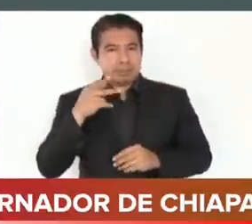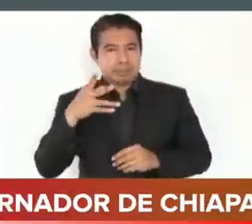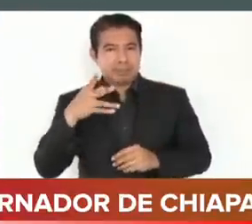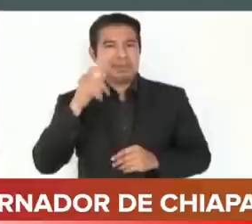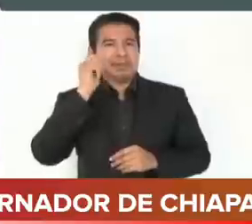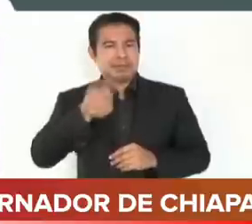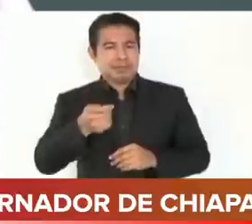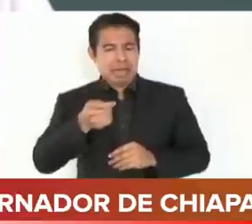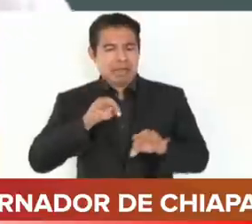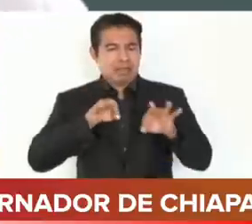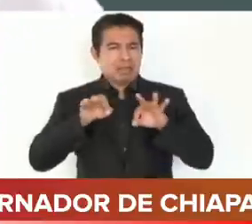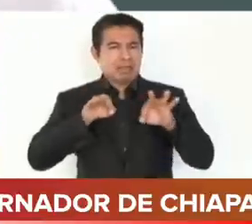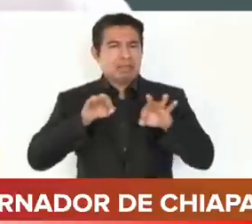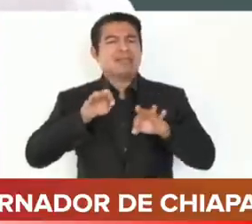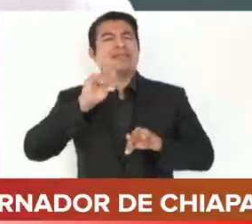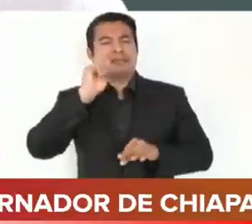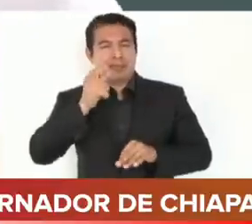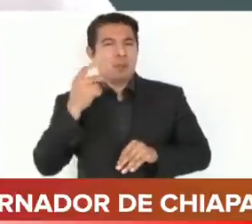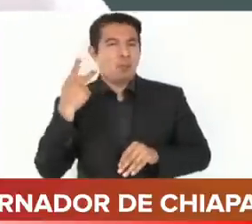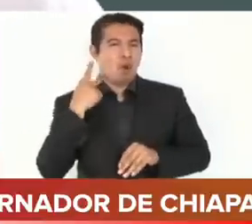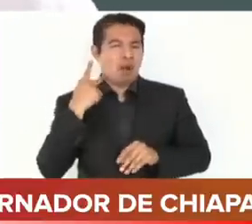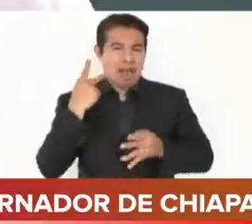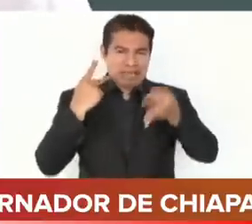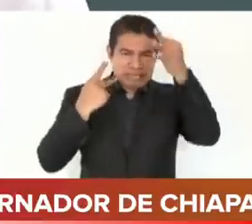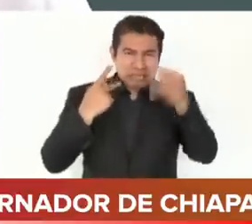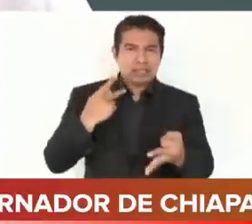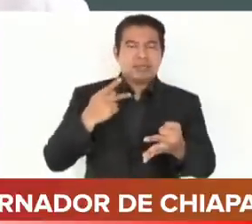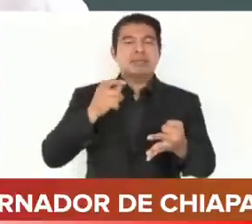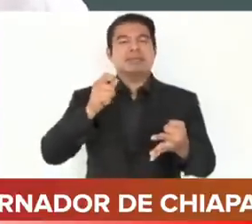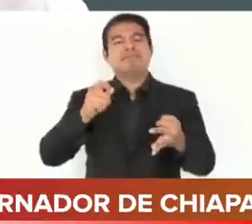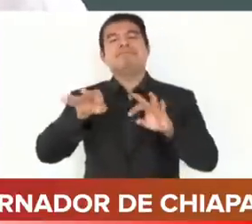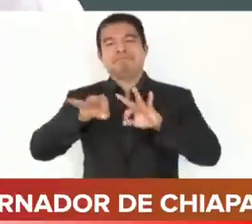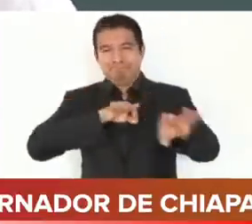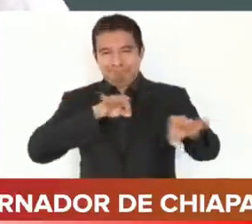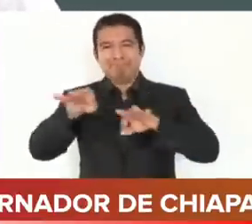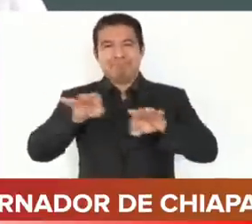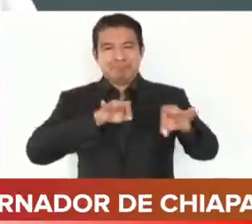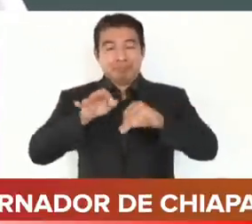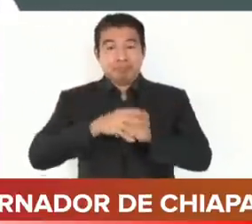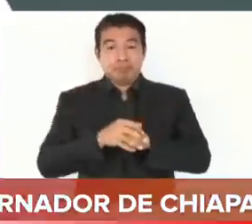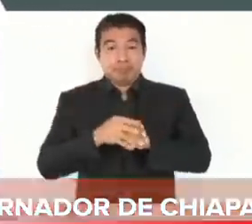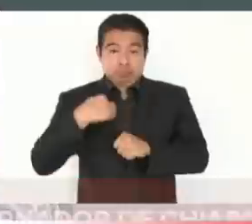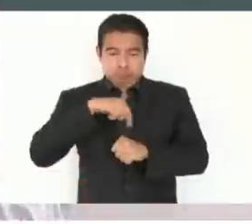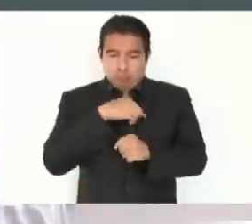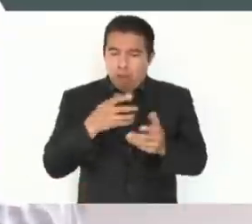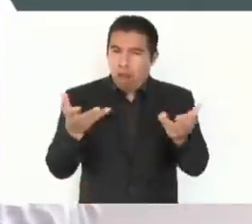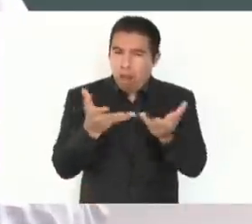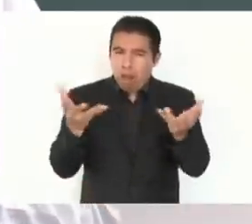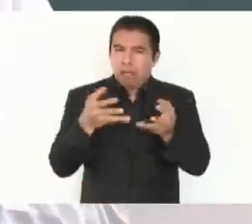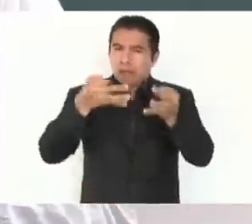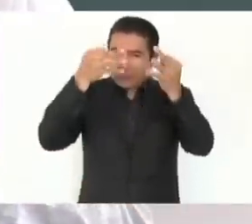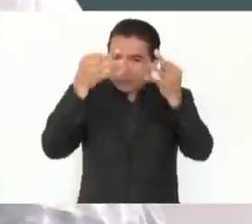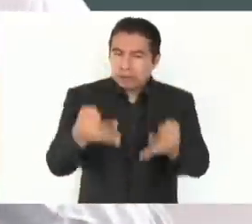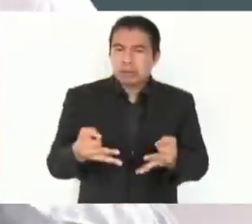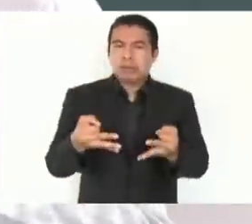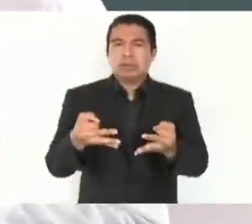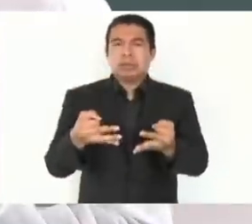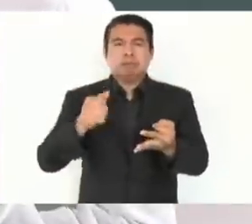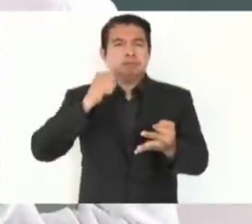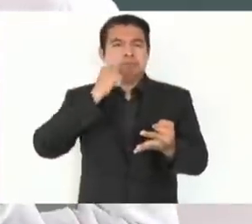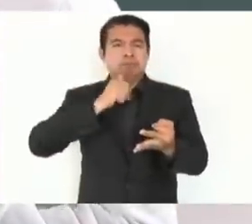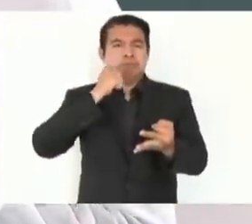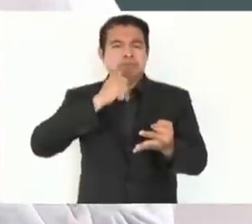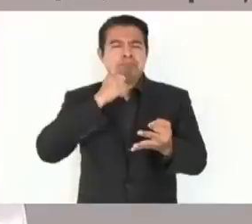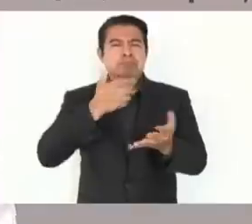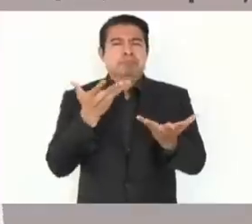trabajo, y que este, si se hace de manera auténtica, trabajando siempre de